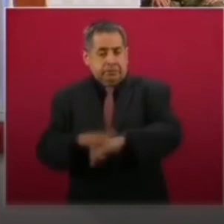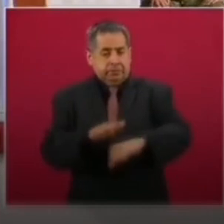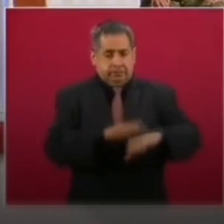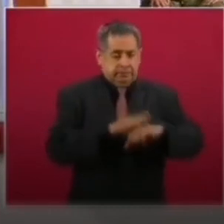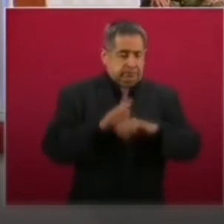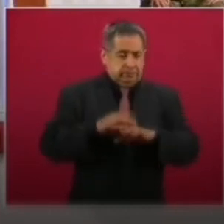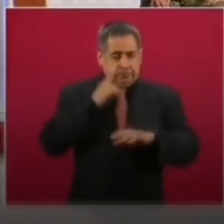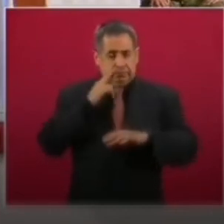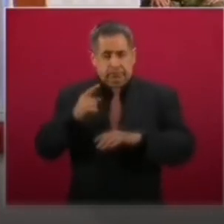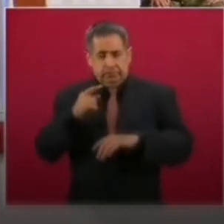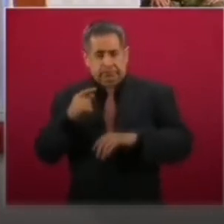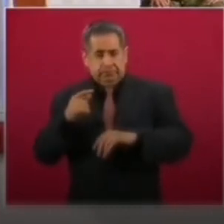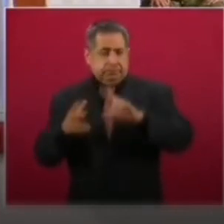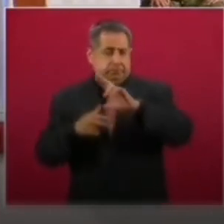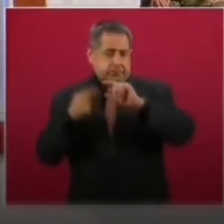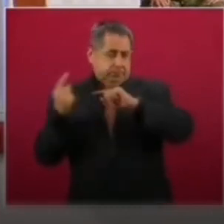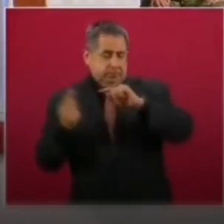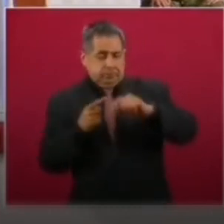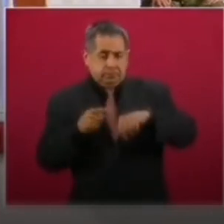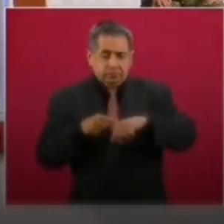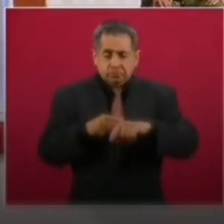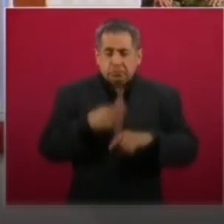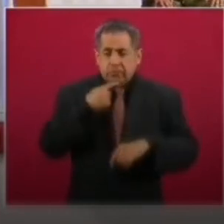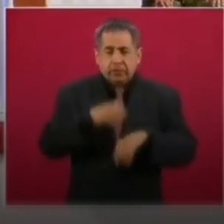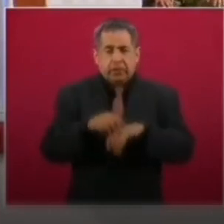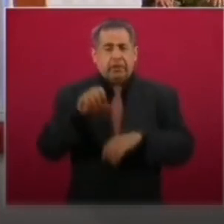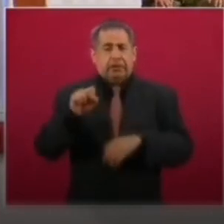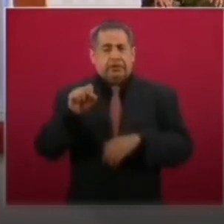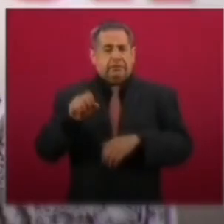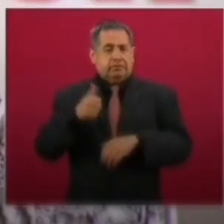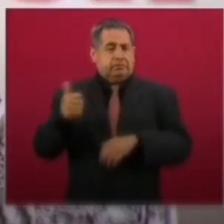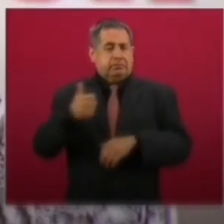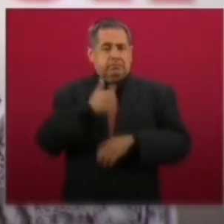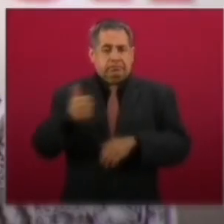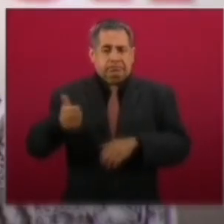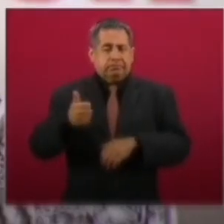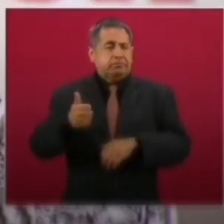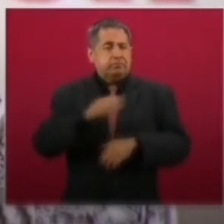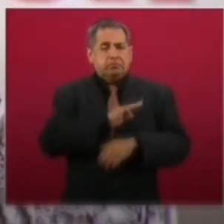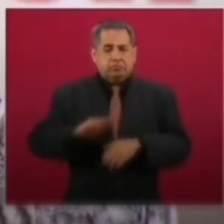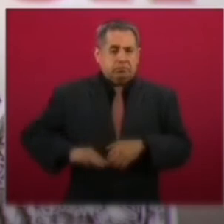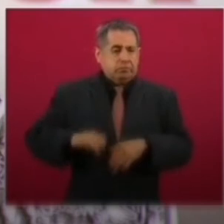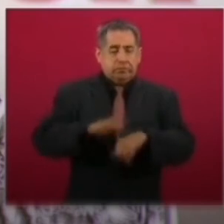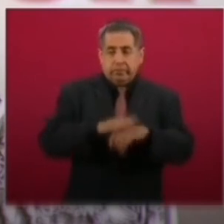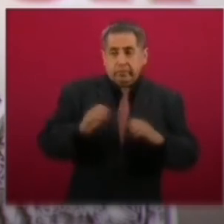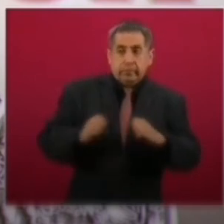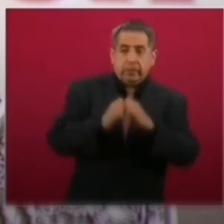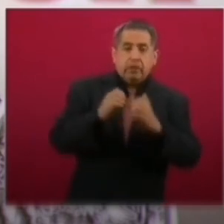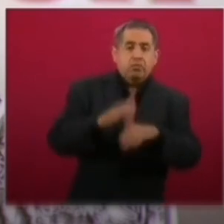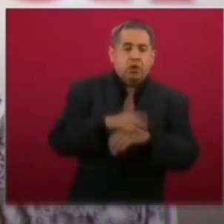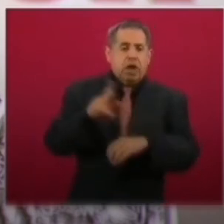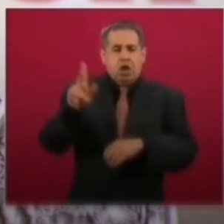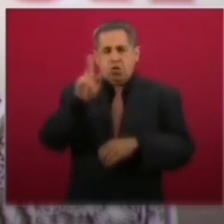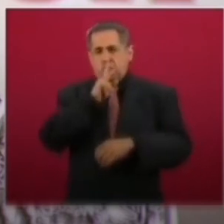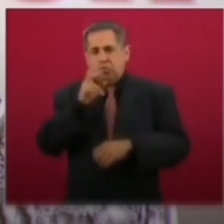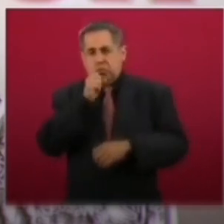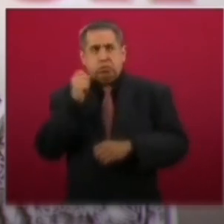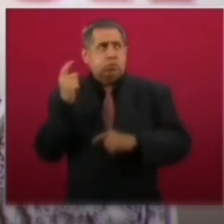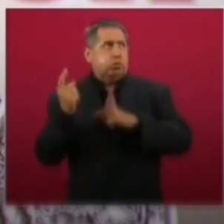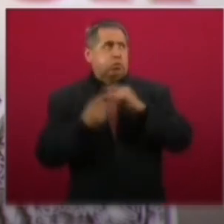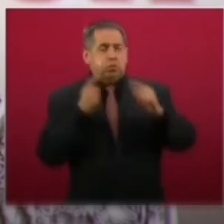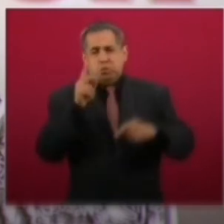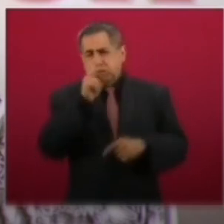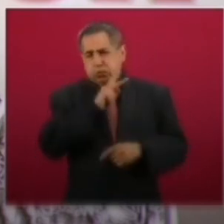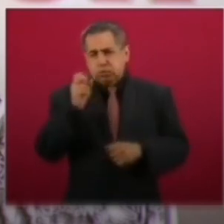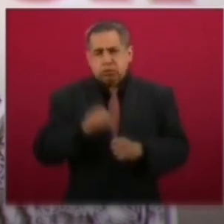de Alerta Temprana para Ciclones Tropicales marca 66 municipios en alerta máxima debido a la presencia de vientos en la zona. Siete de